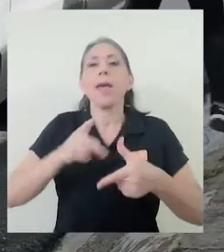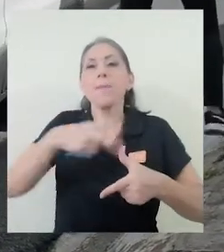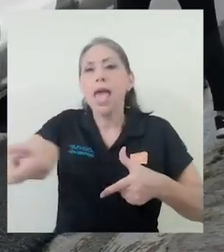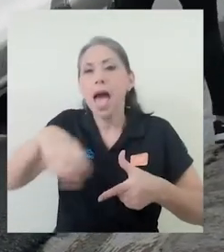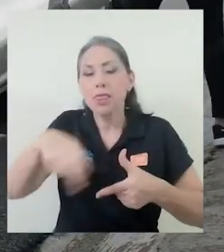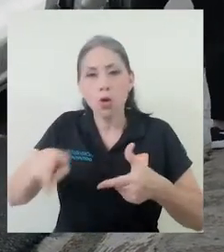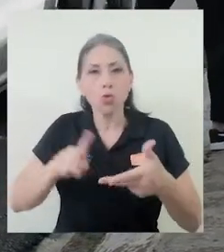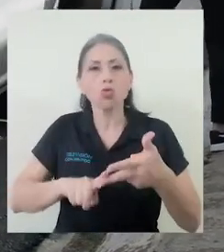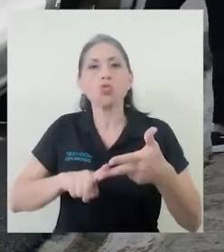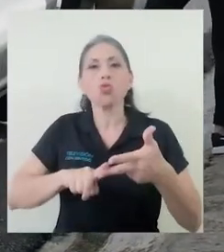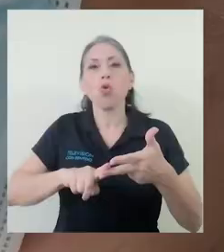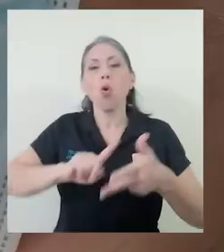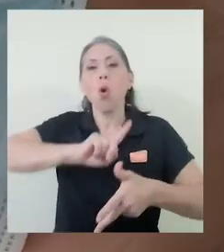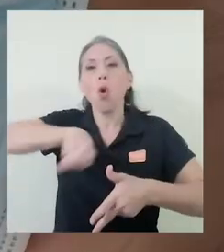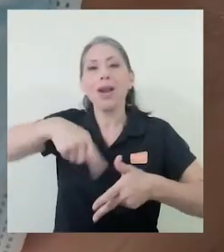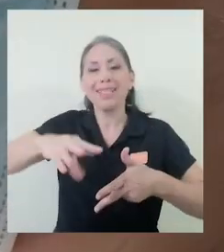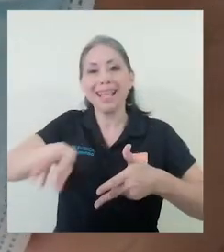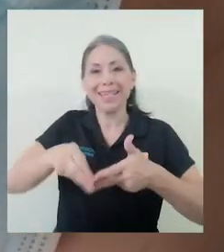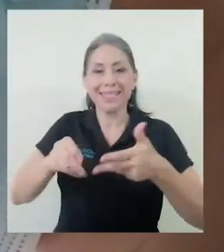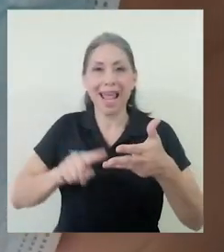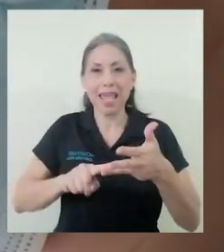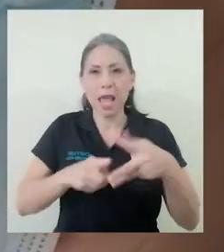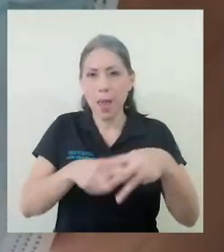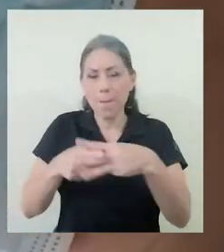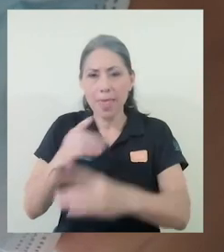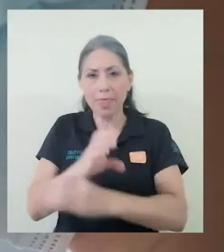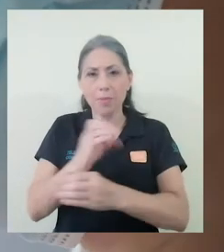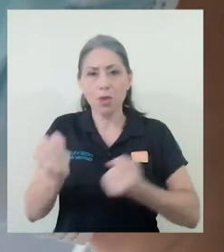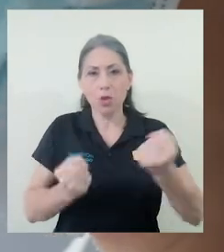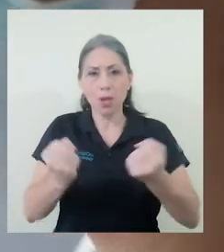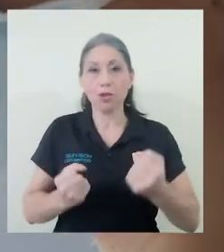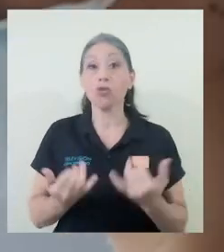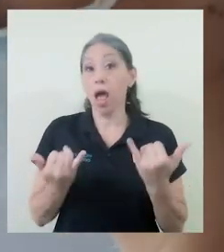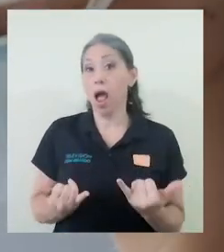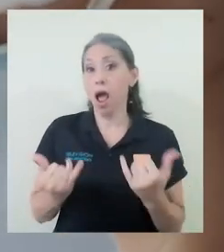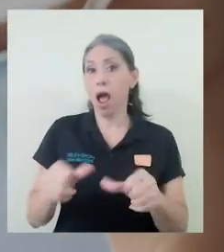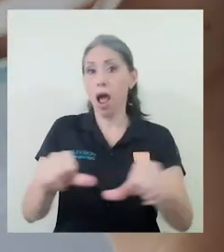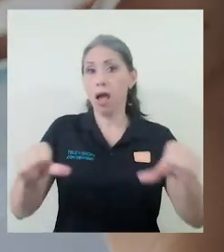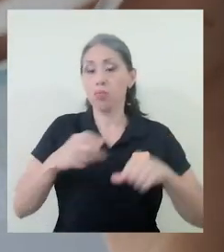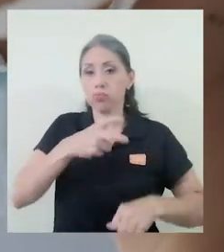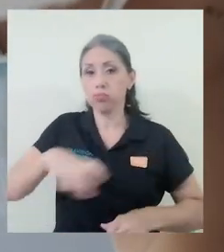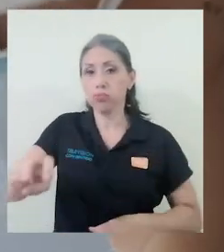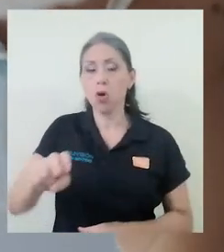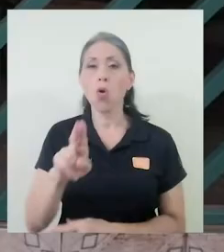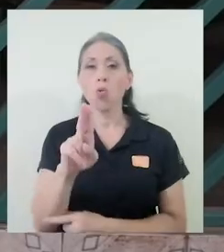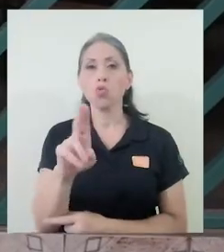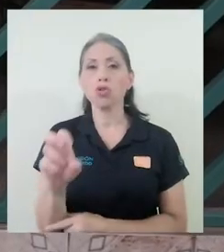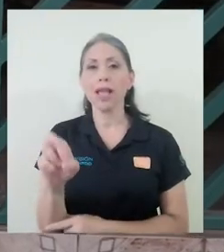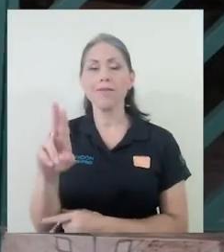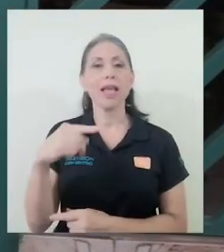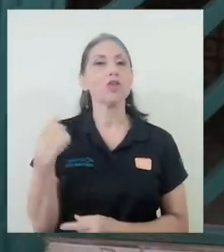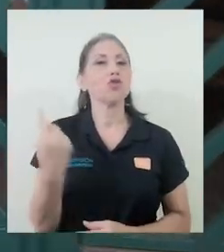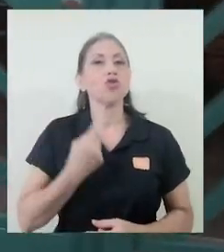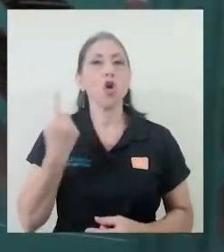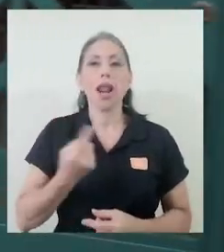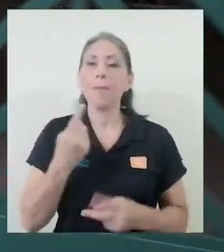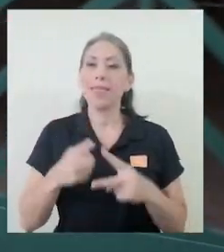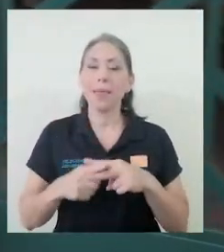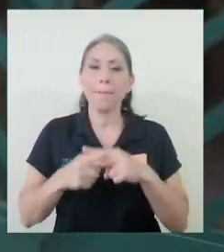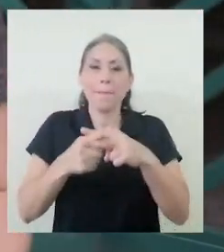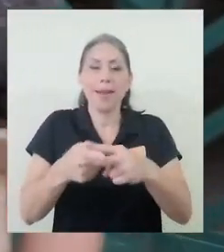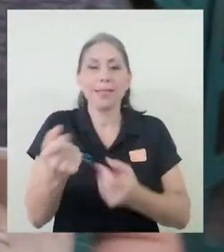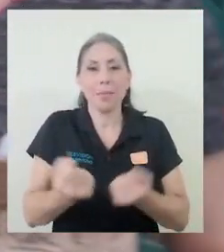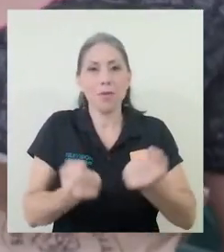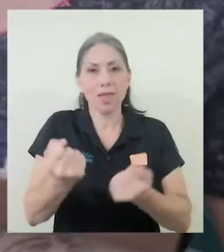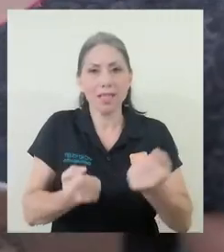hechas y mantenimiento de los vehículos. En la actualidad, la sección de transportes de la UCR solamente está brindando el servicio de